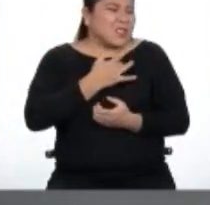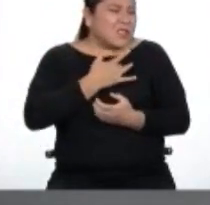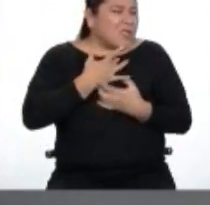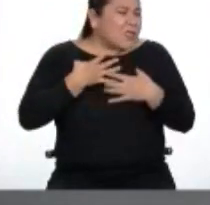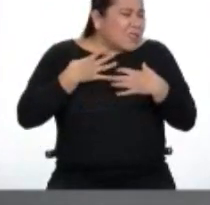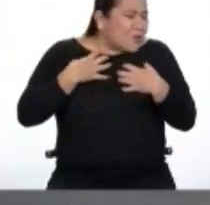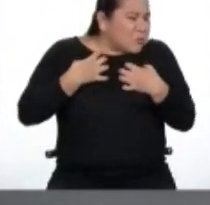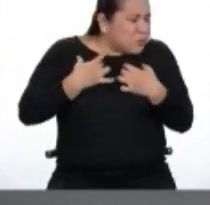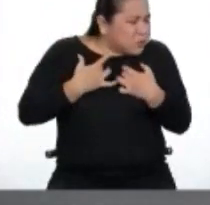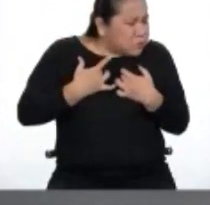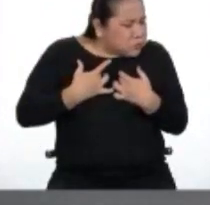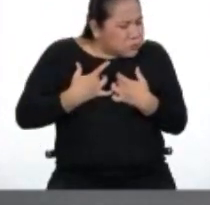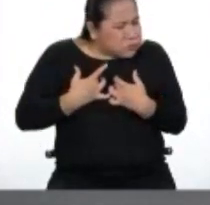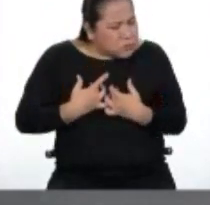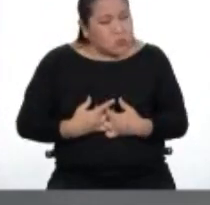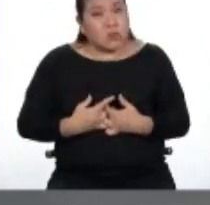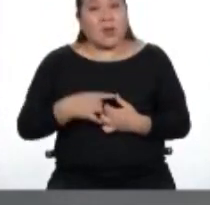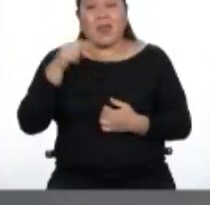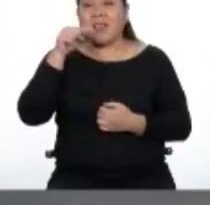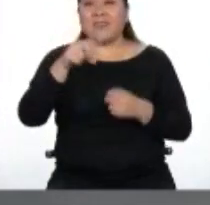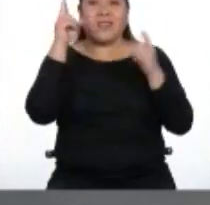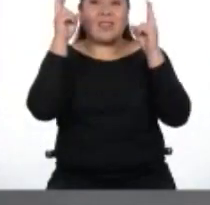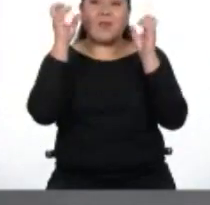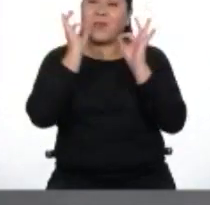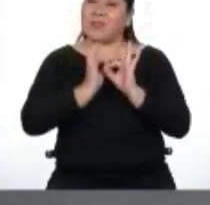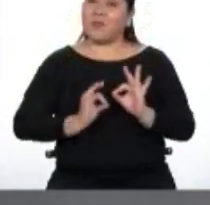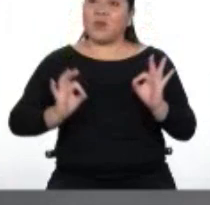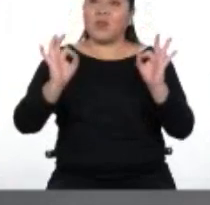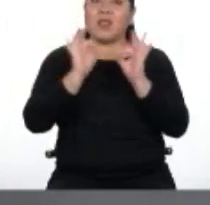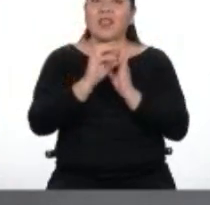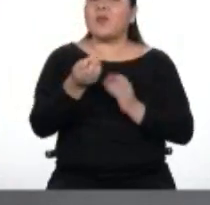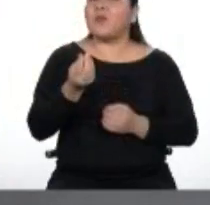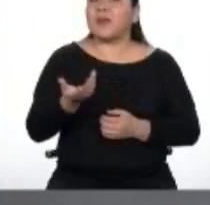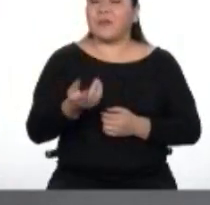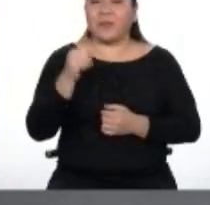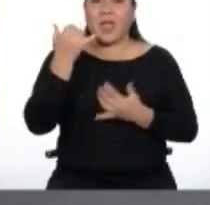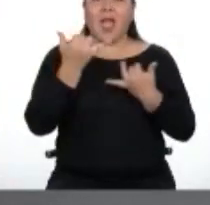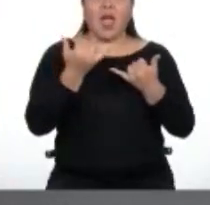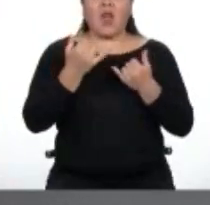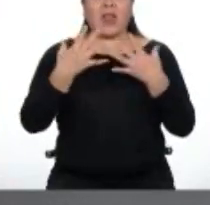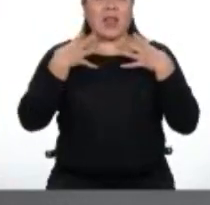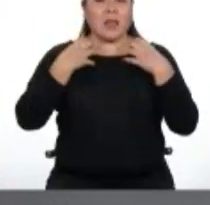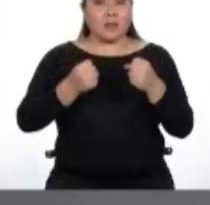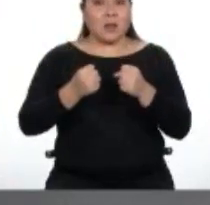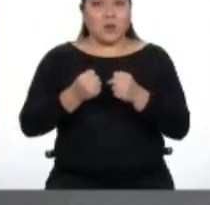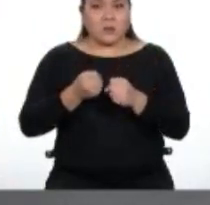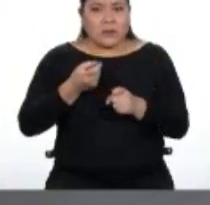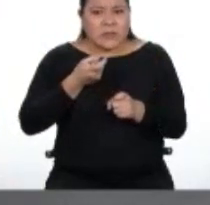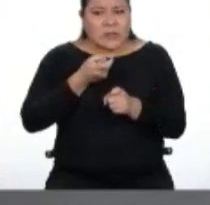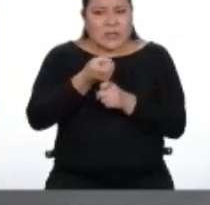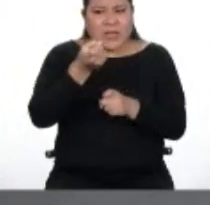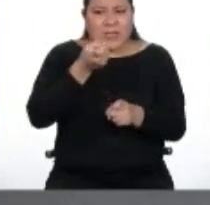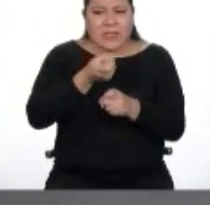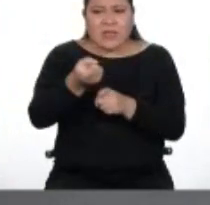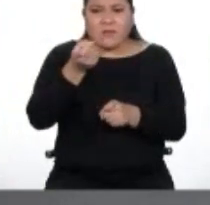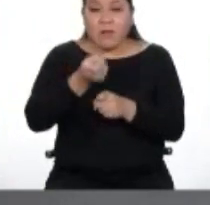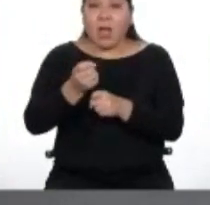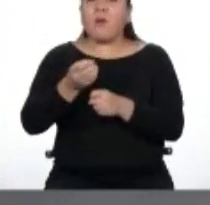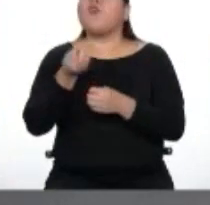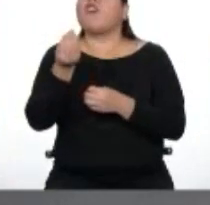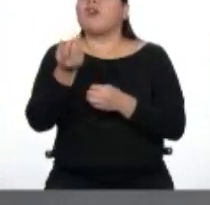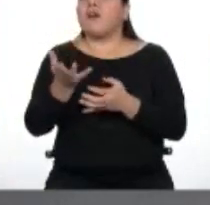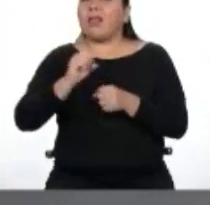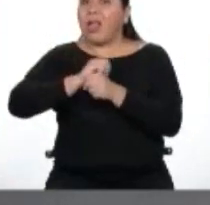todos tristes? Es un tema muy importante, ¿saben? Porque ahora que la salud está siendo amenazada por el COVID-19, es